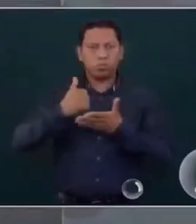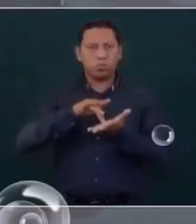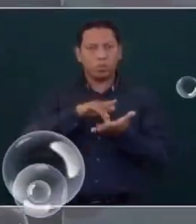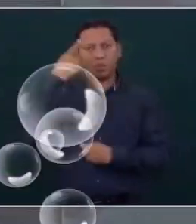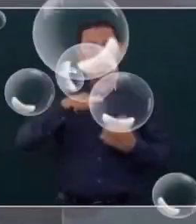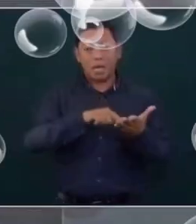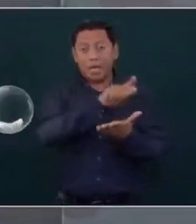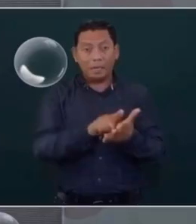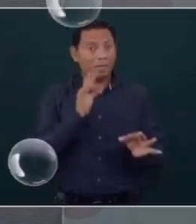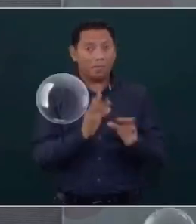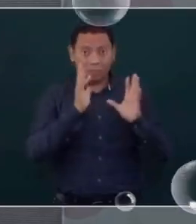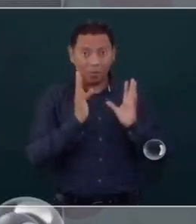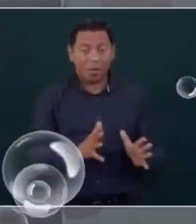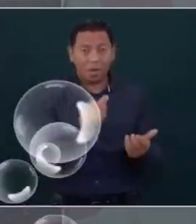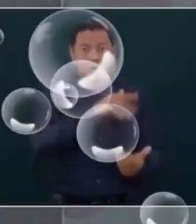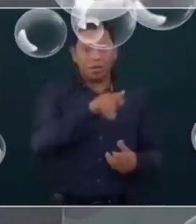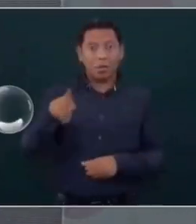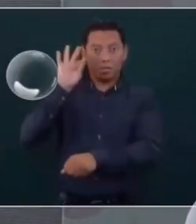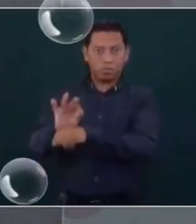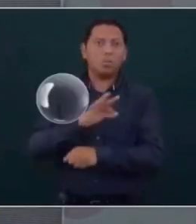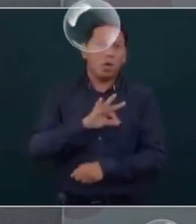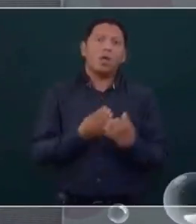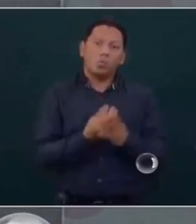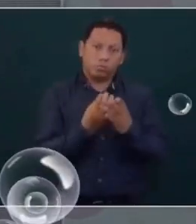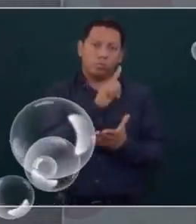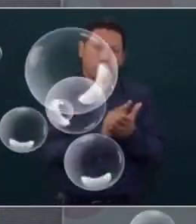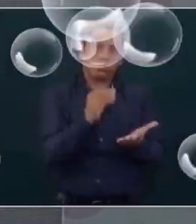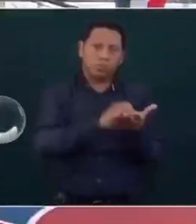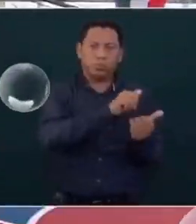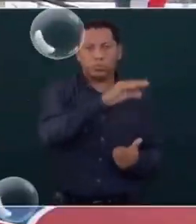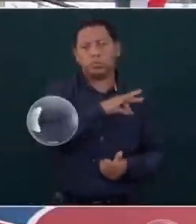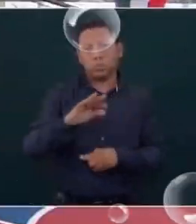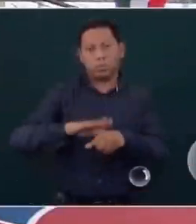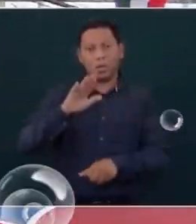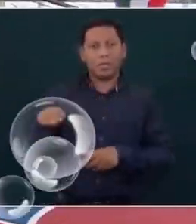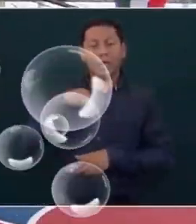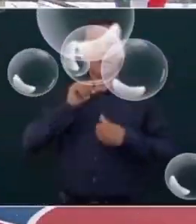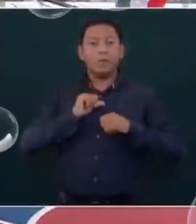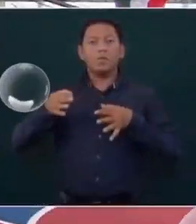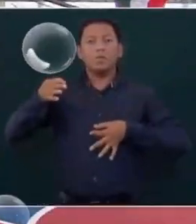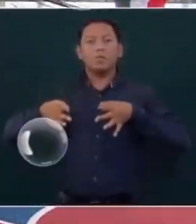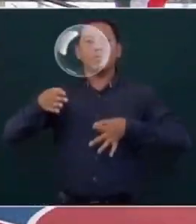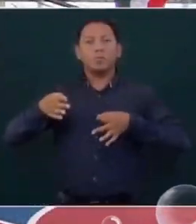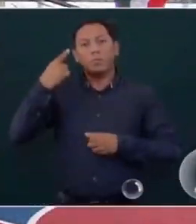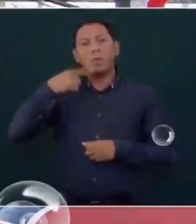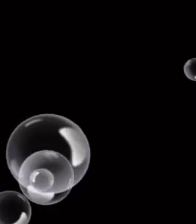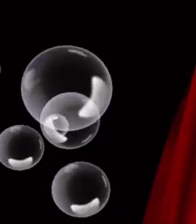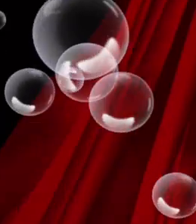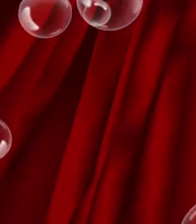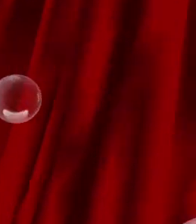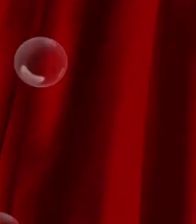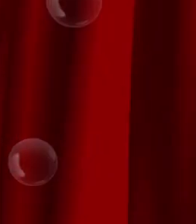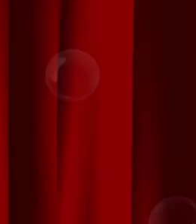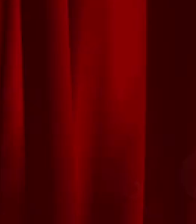modifiquen esos artículos de la Constitución y que se puedan aprobar otros. En beneficio del pueblo. Que se elegisle en favor del pueblo.